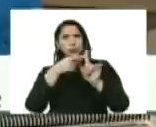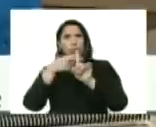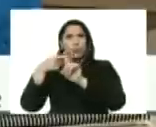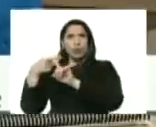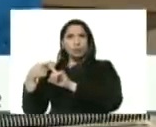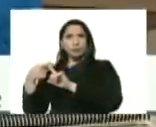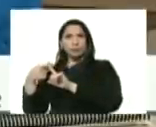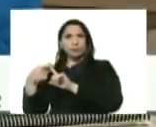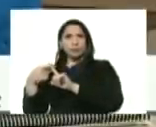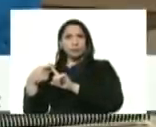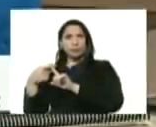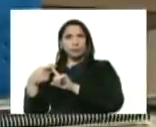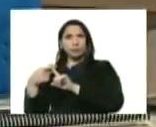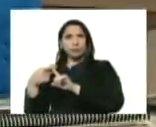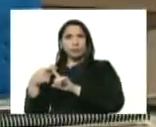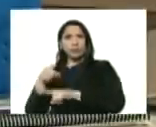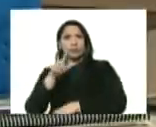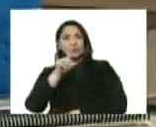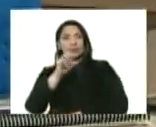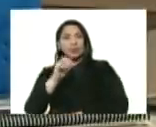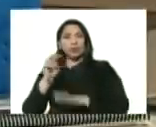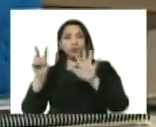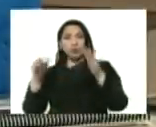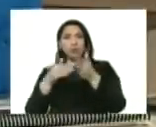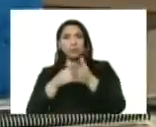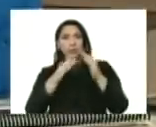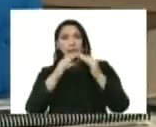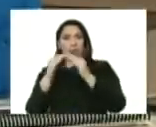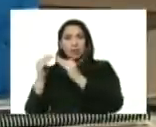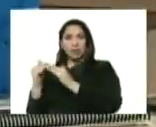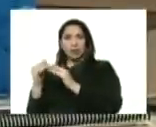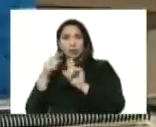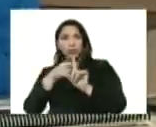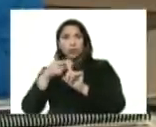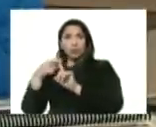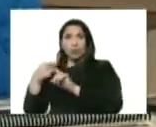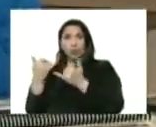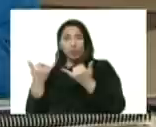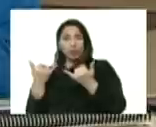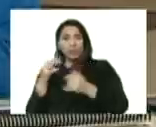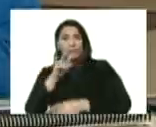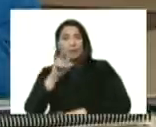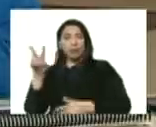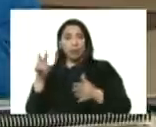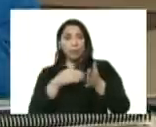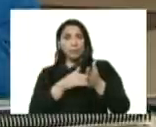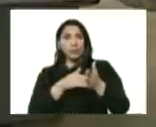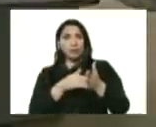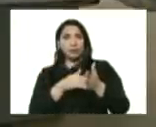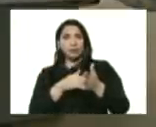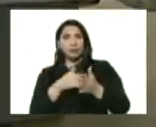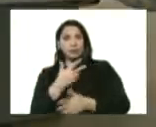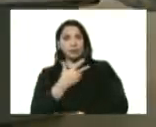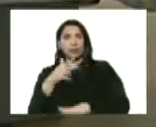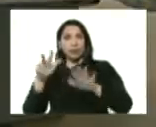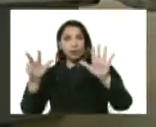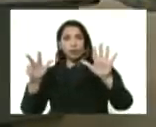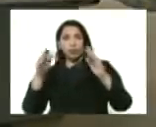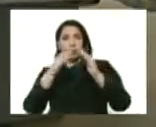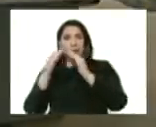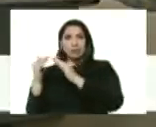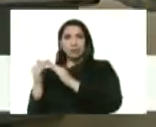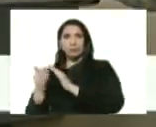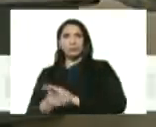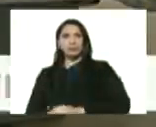faltarían 7.000 viviendas la suma que acaba de hacer 22.000 22.038 viviendas